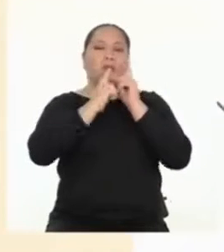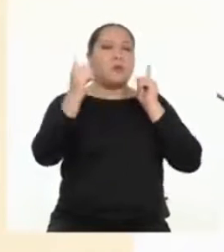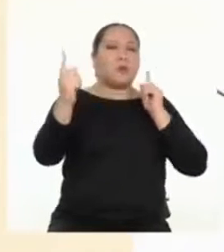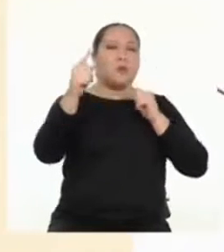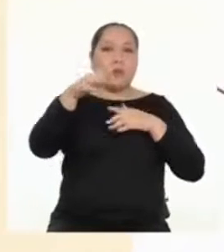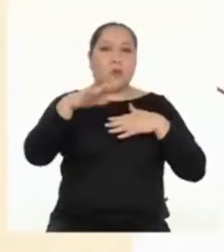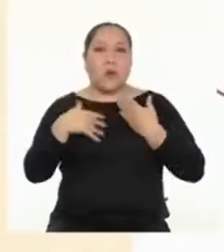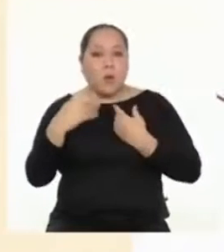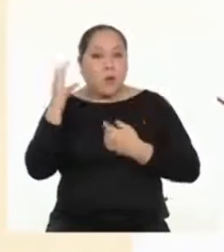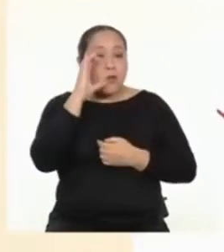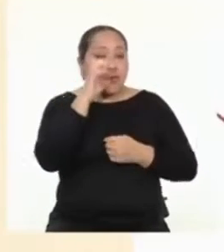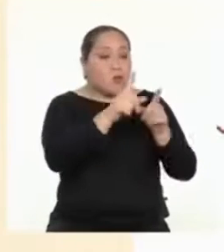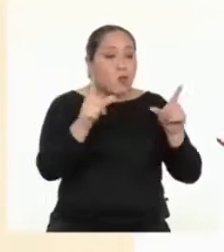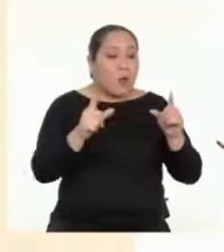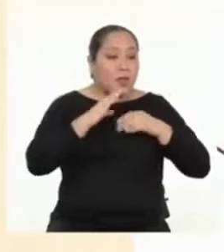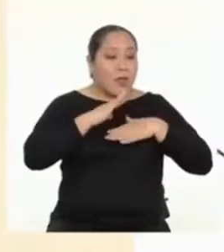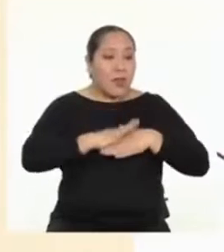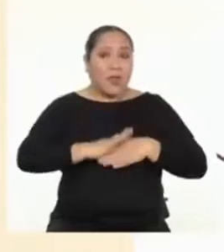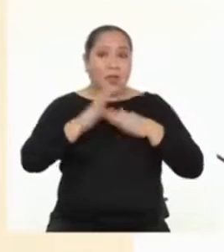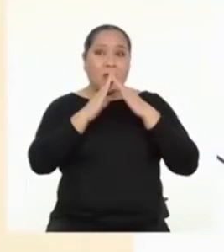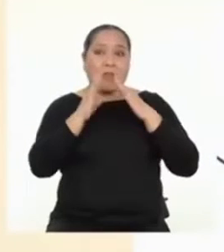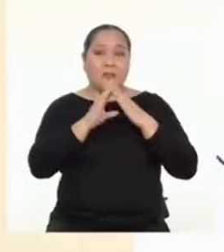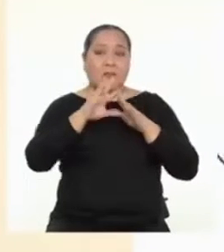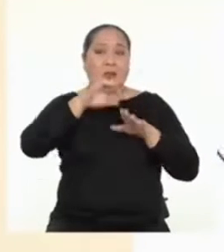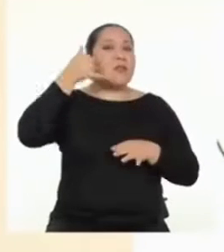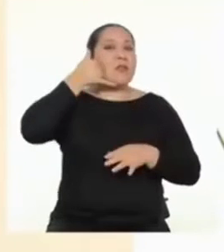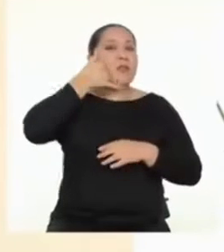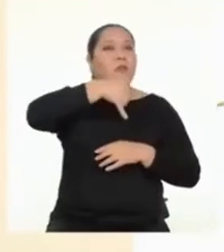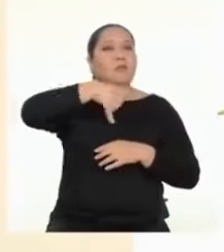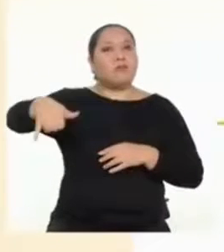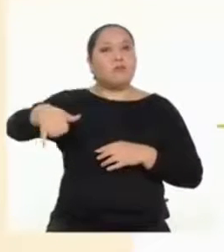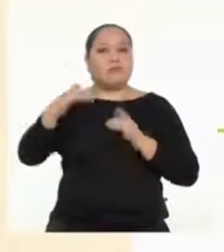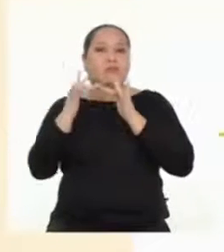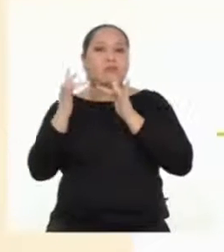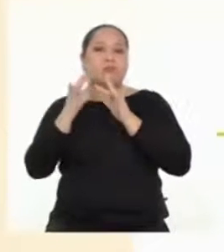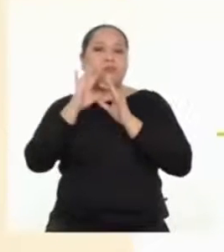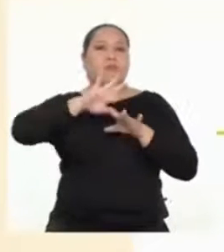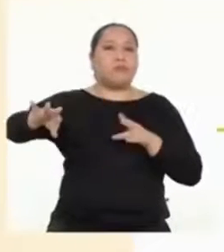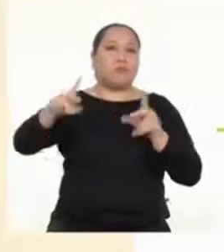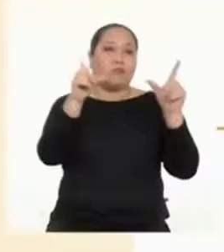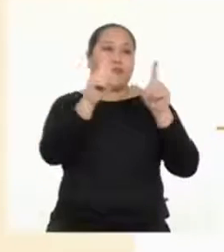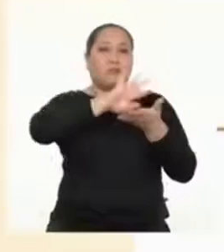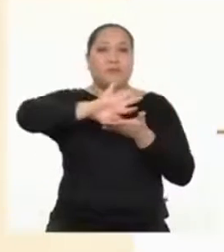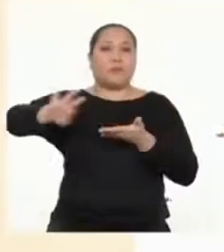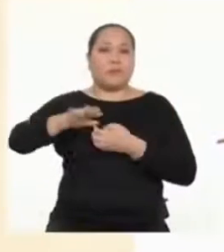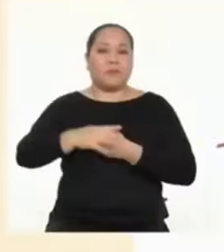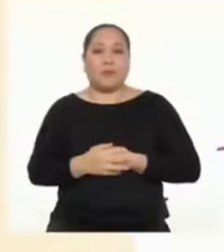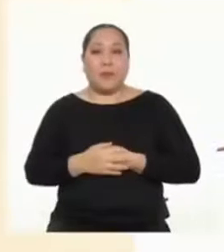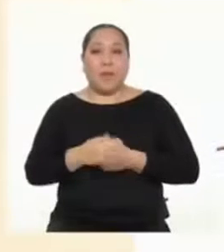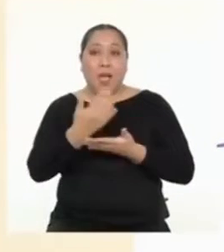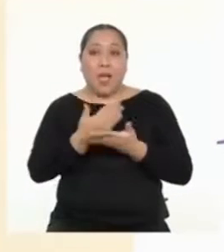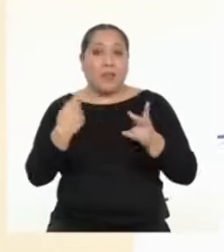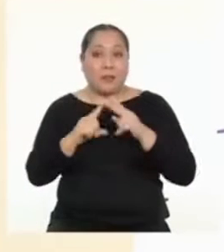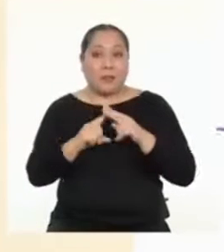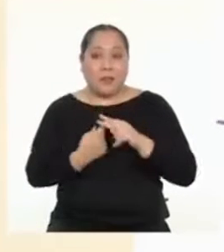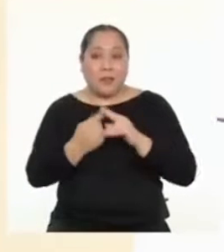pueden, busquen un espacio tranquilo en casa y dejen de lado el celular, las redes sociales y la tele. Antes de